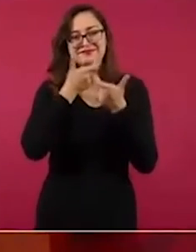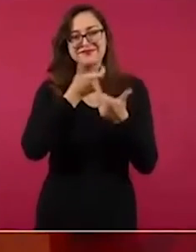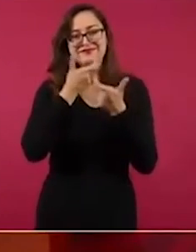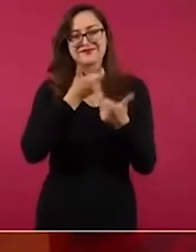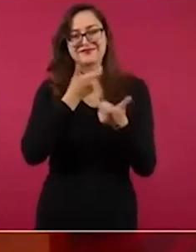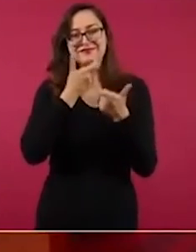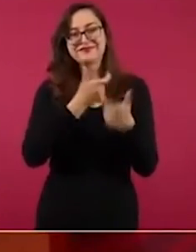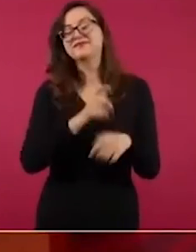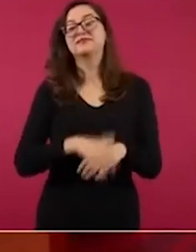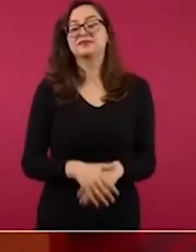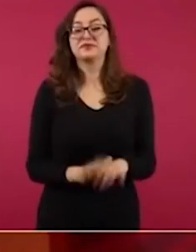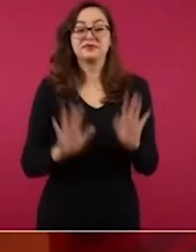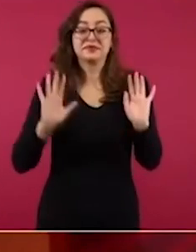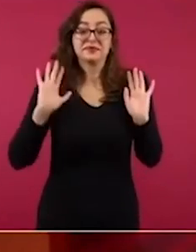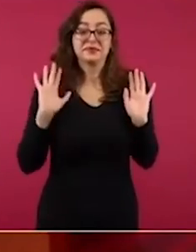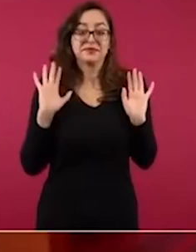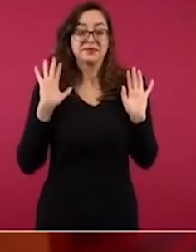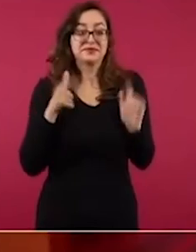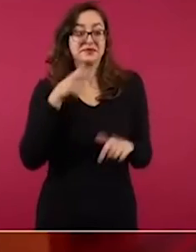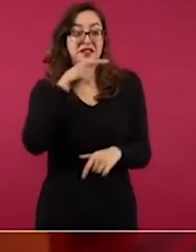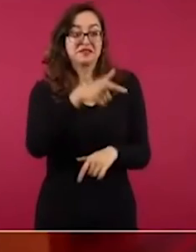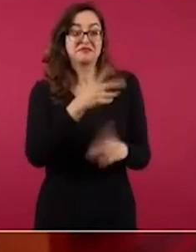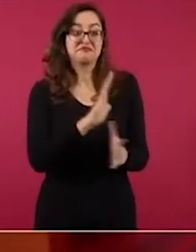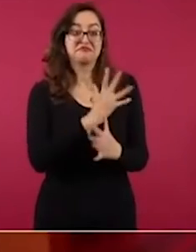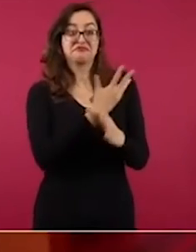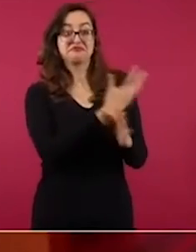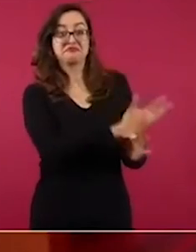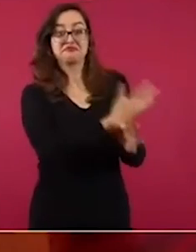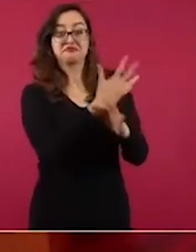Eso es lo que aparece en el dominio público.